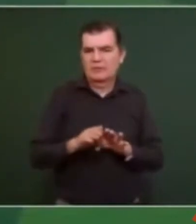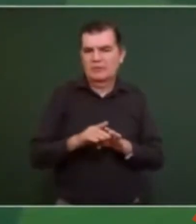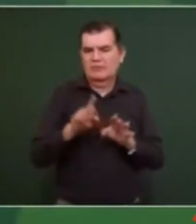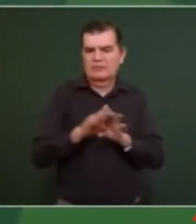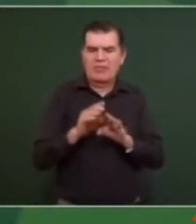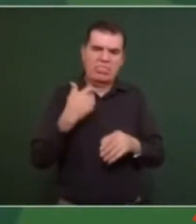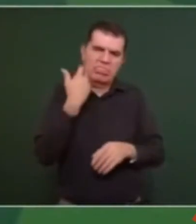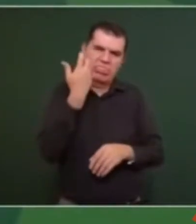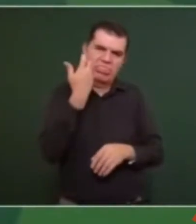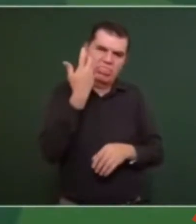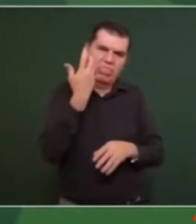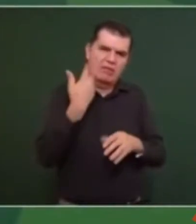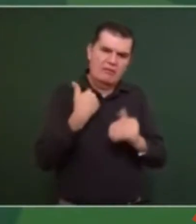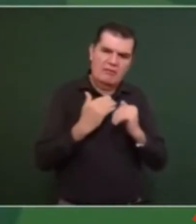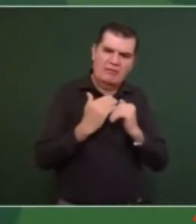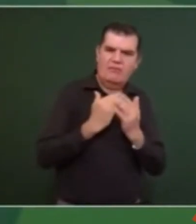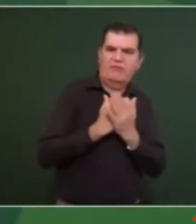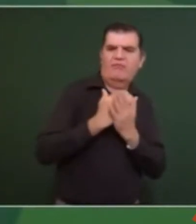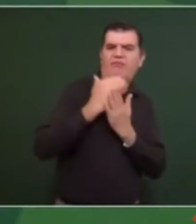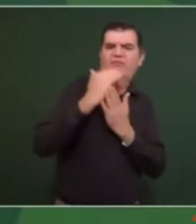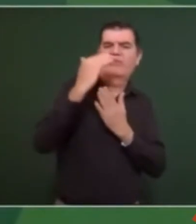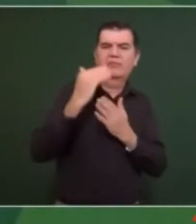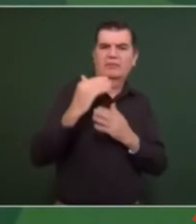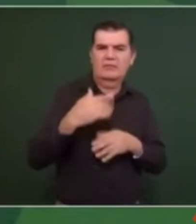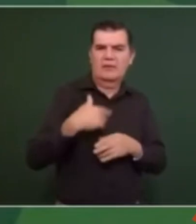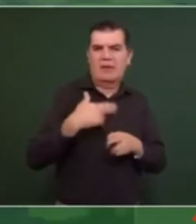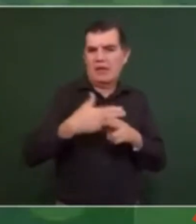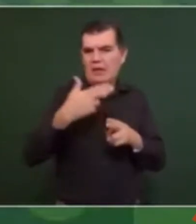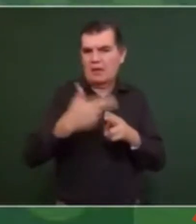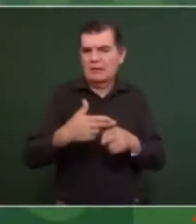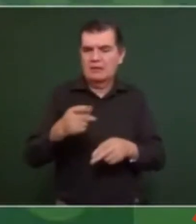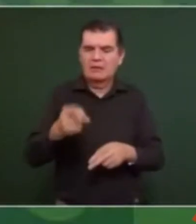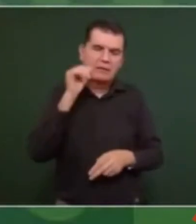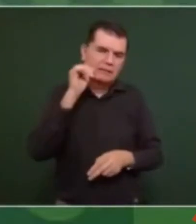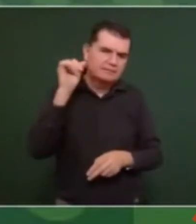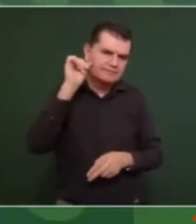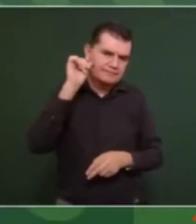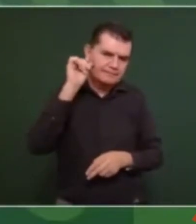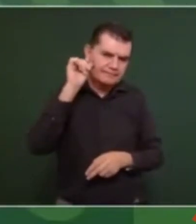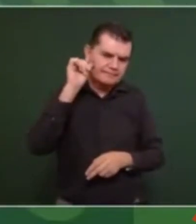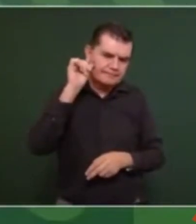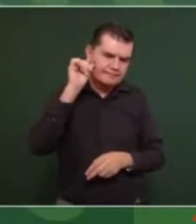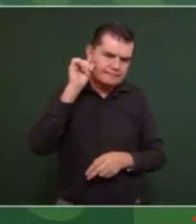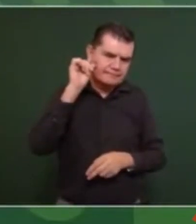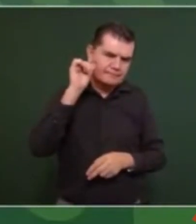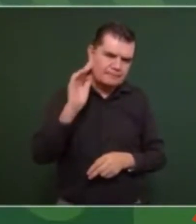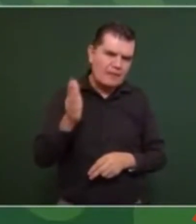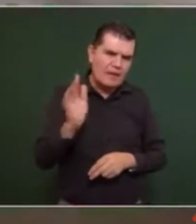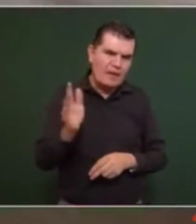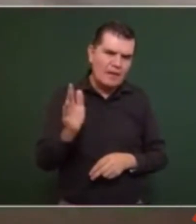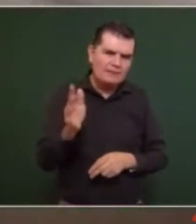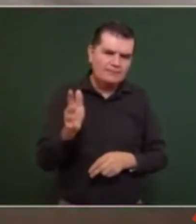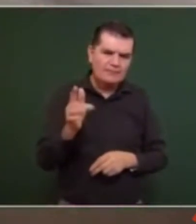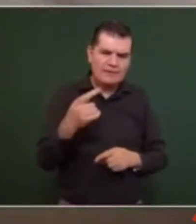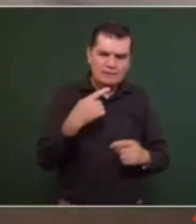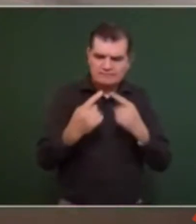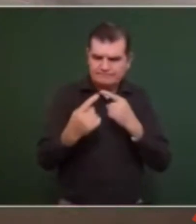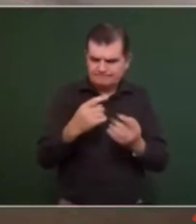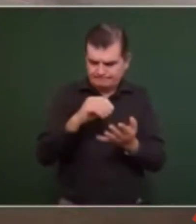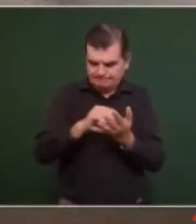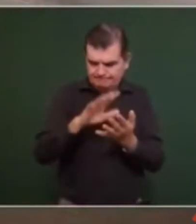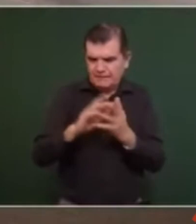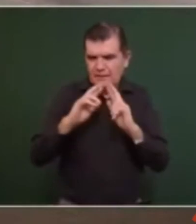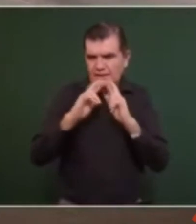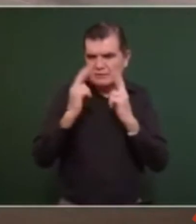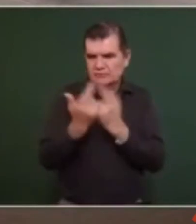desmedida los precios incluso ayer se hizo el compromiso en